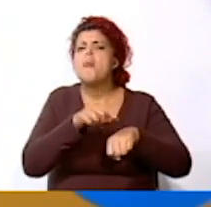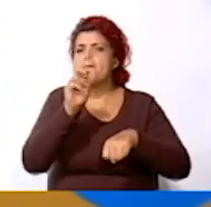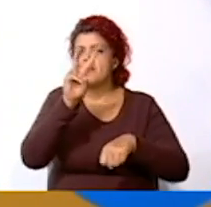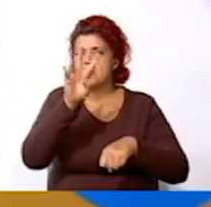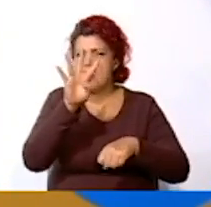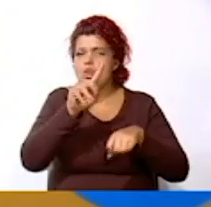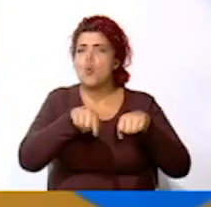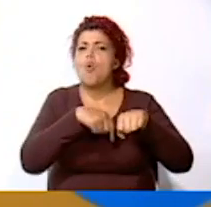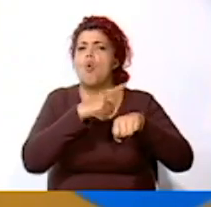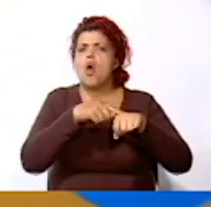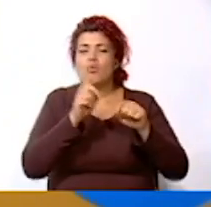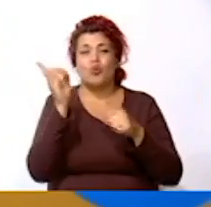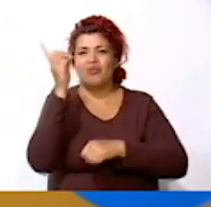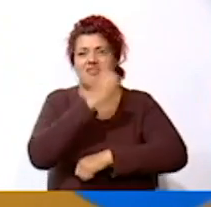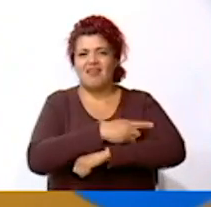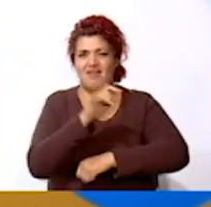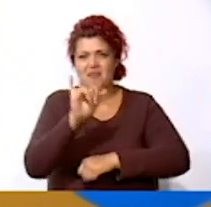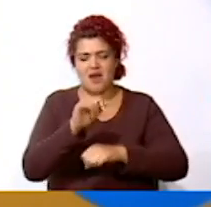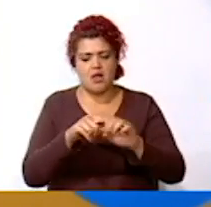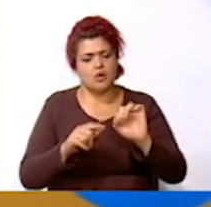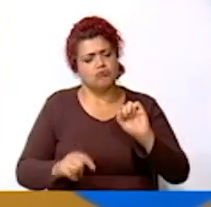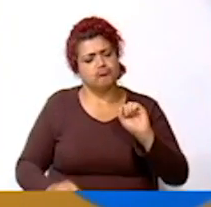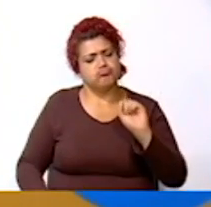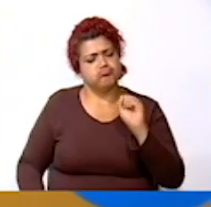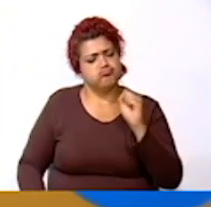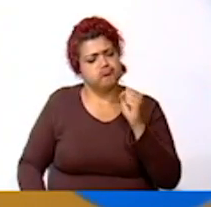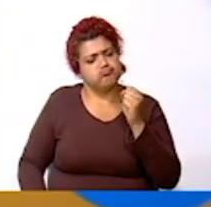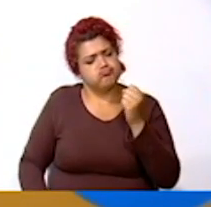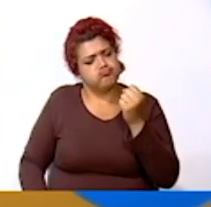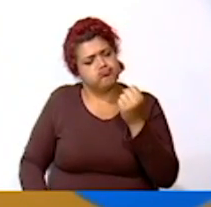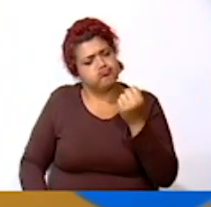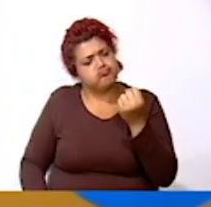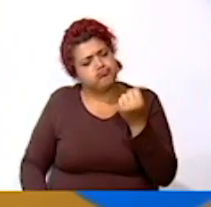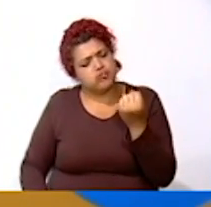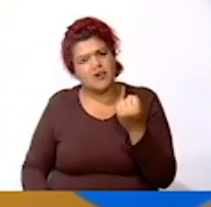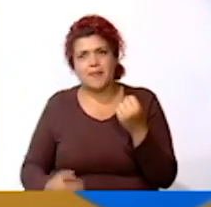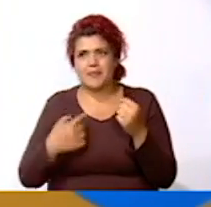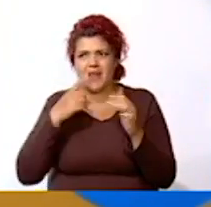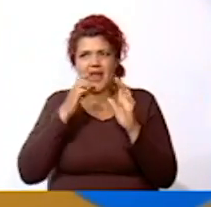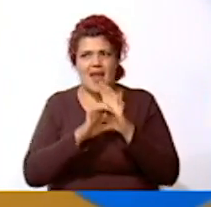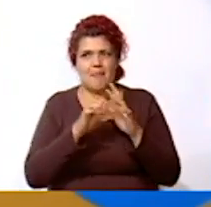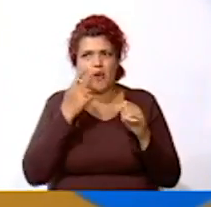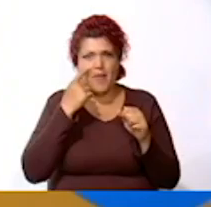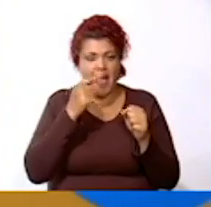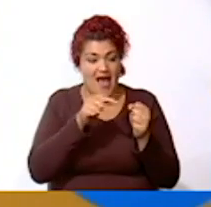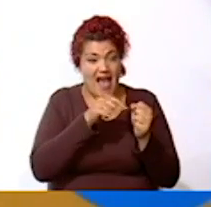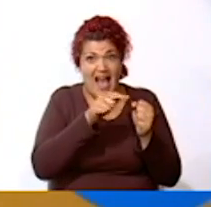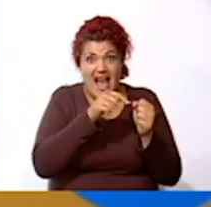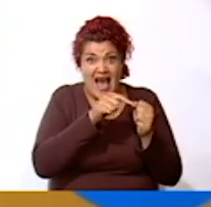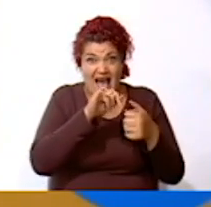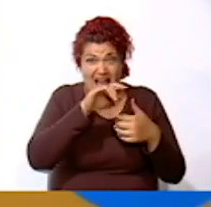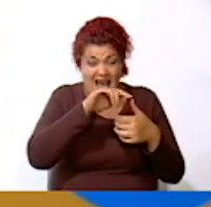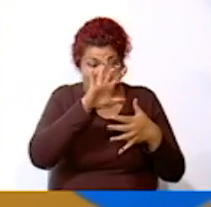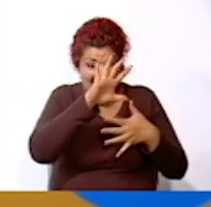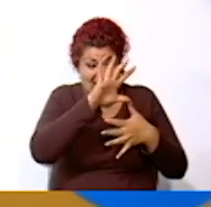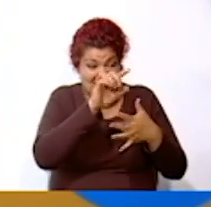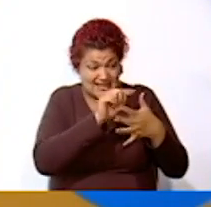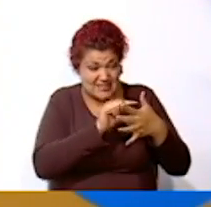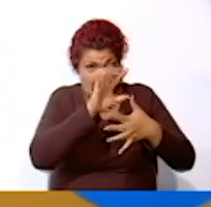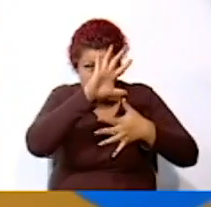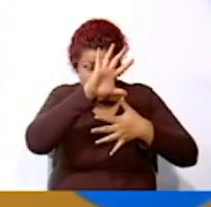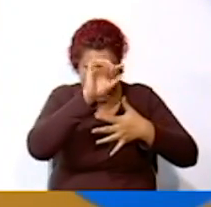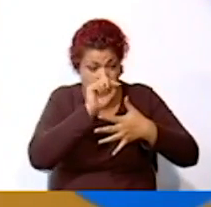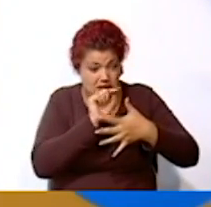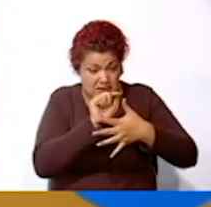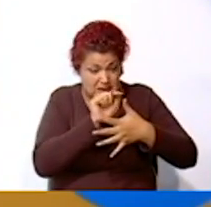Entonces por ejemplo Si aquí tenemos a Costa Rica Y en América